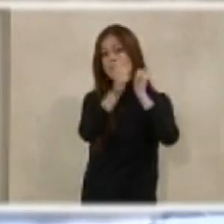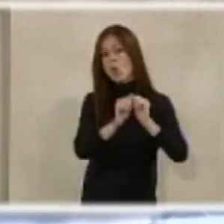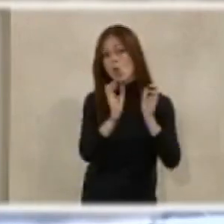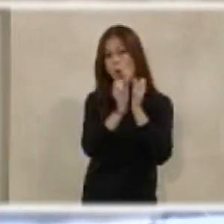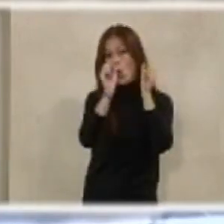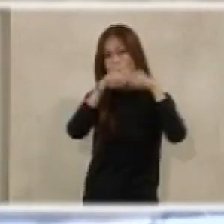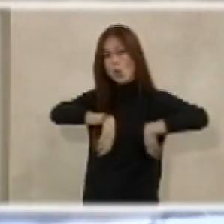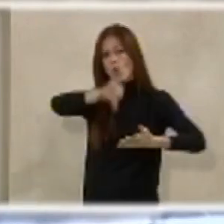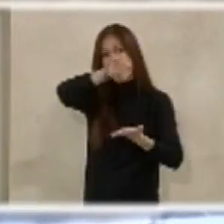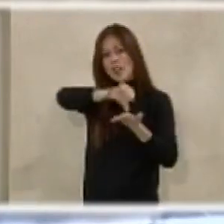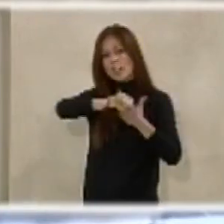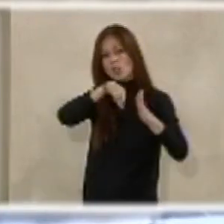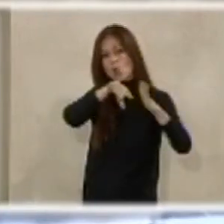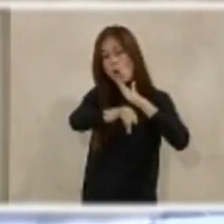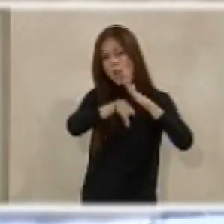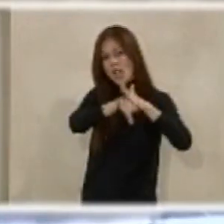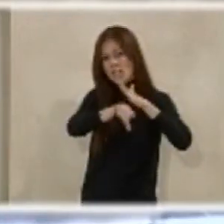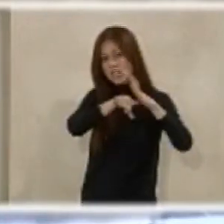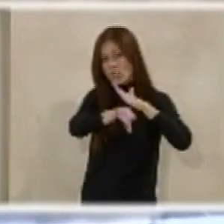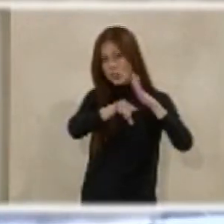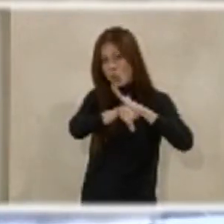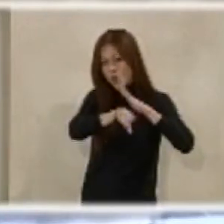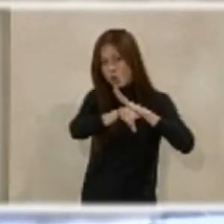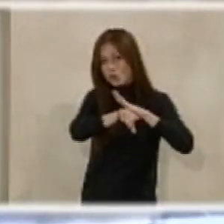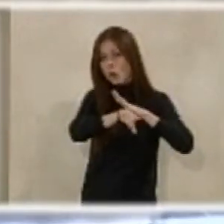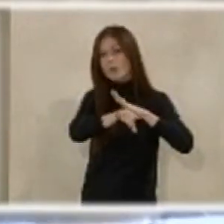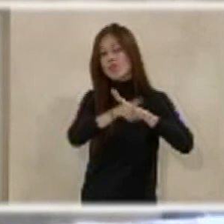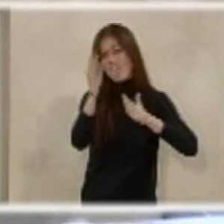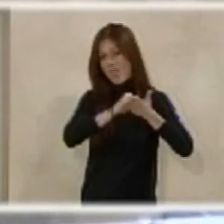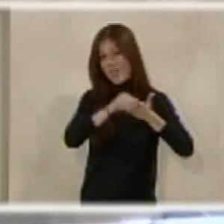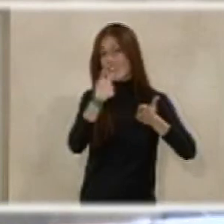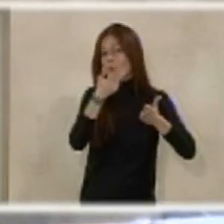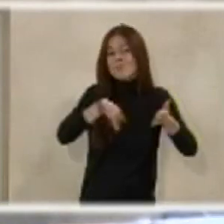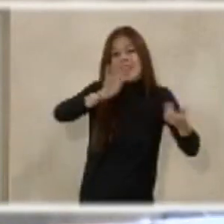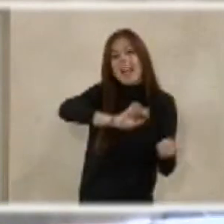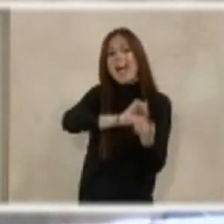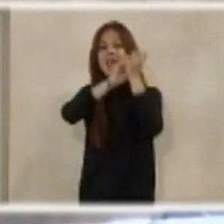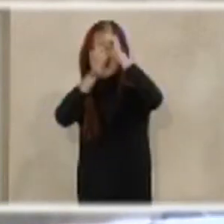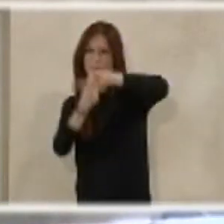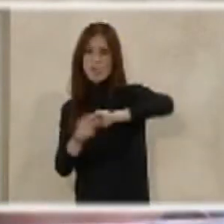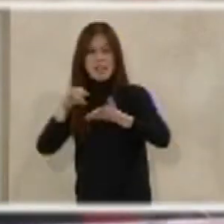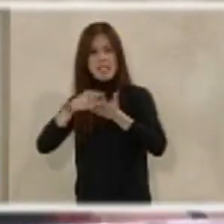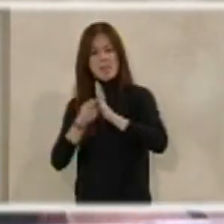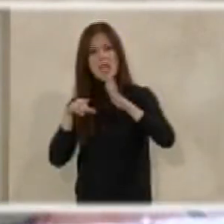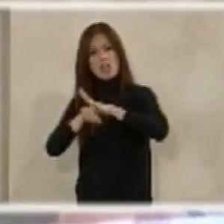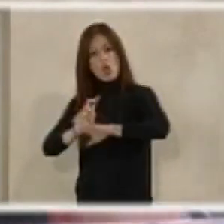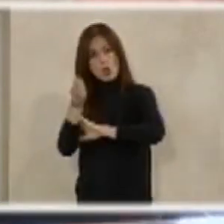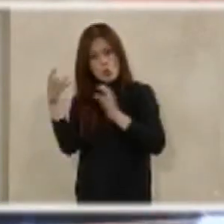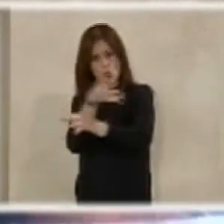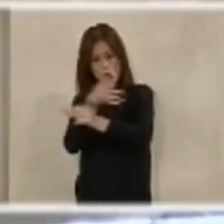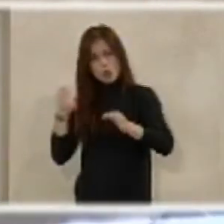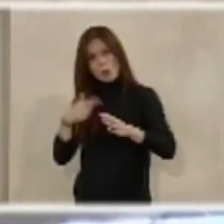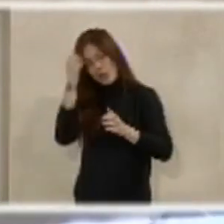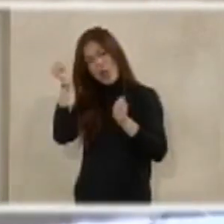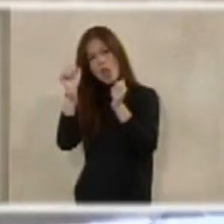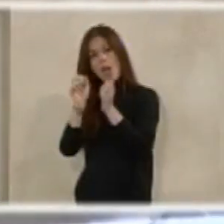convenio urbanístico de gestión, y ha sido apuntado y le he reiterado en varias ocasiones, por el sistema de gestión más adecuado. Estoy de acuerdo con ustedes y